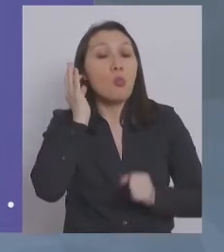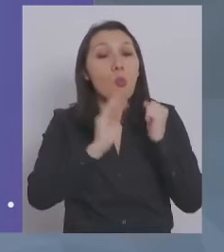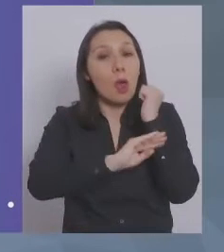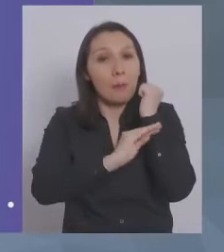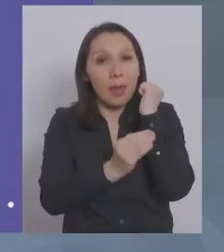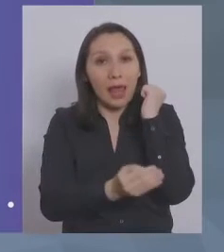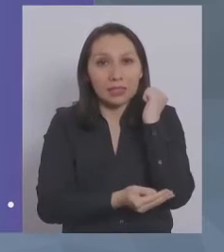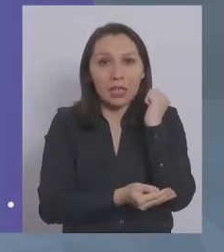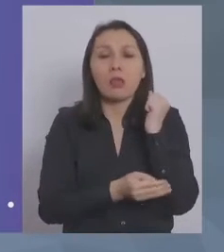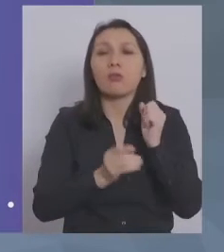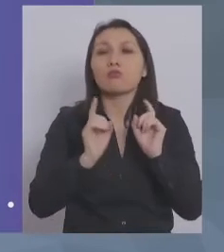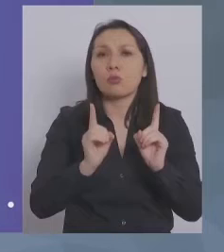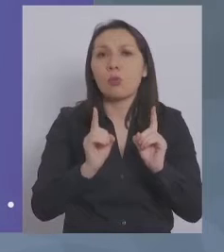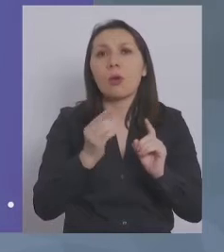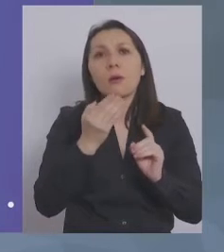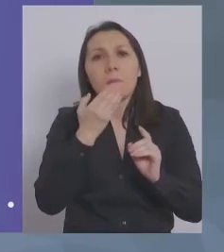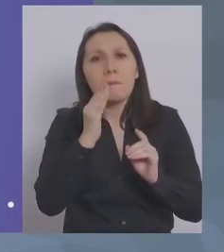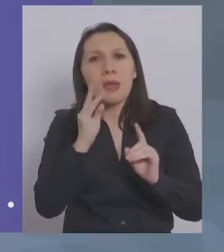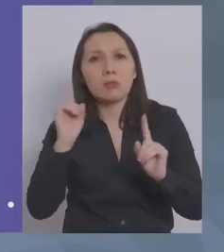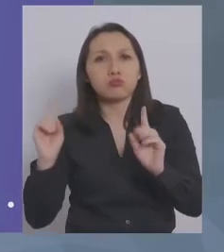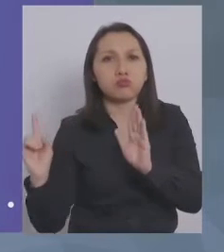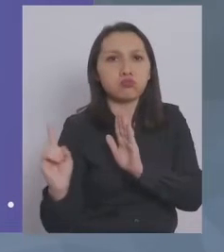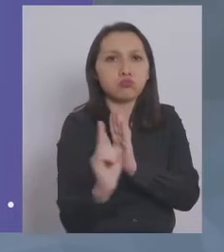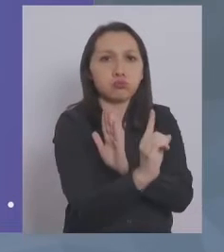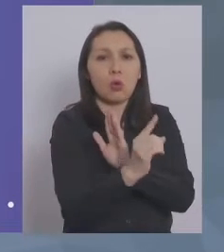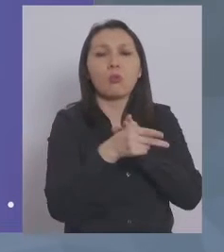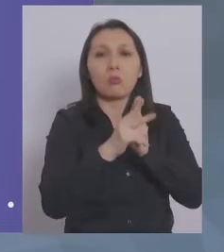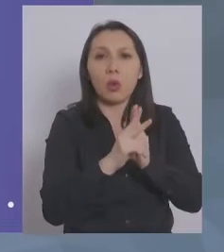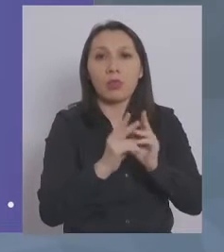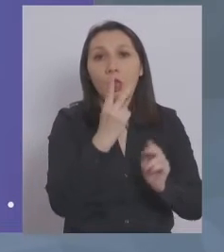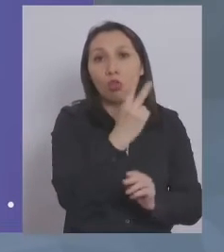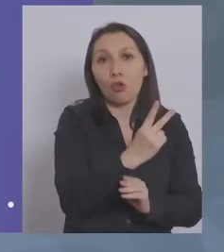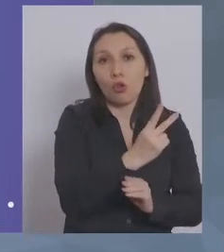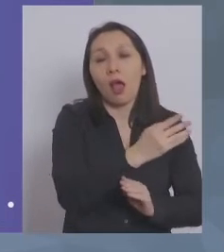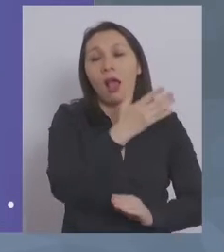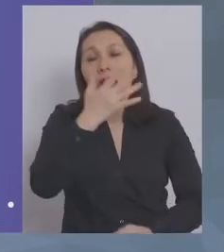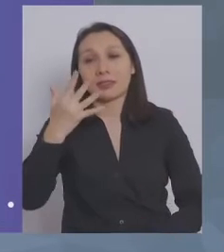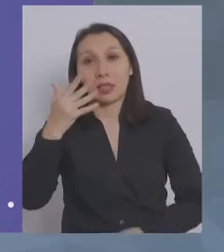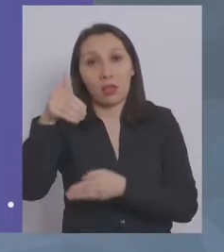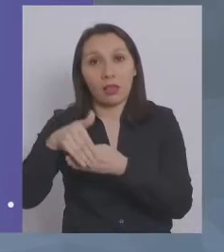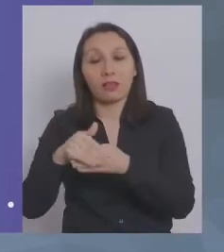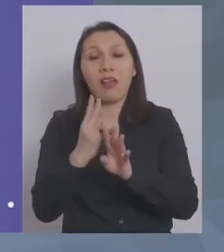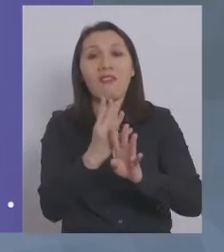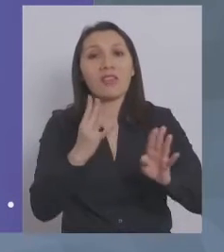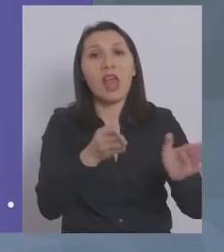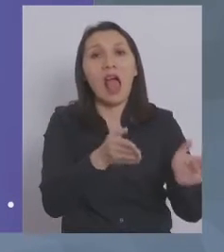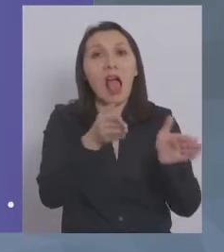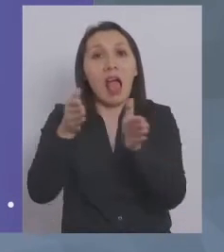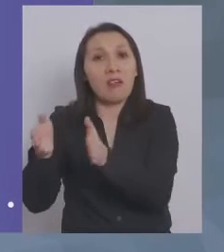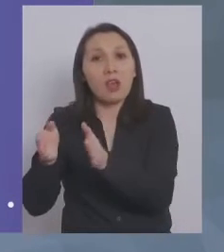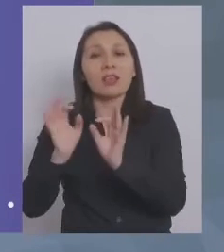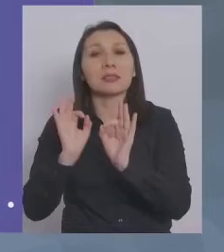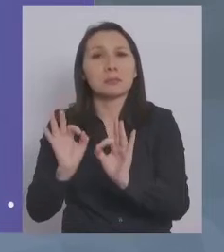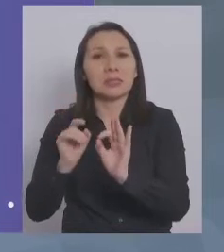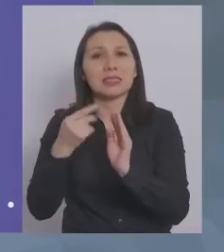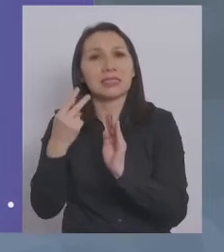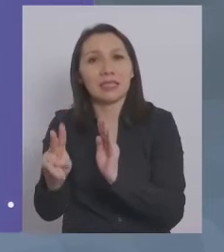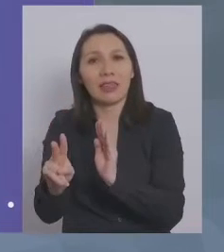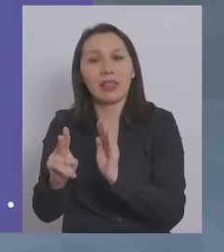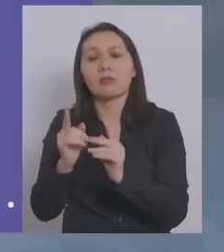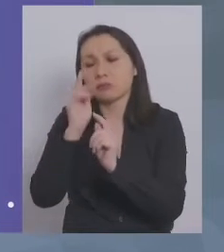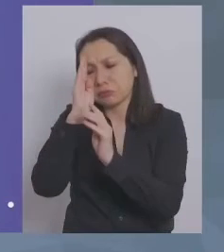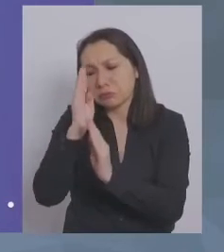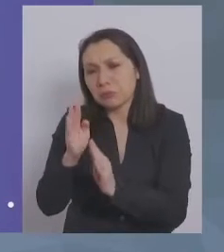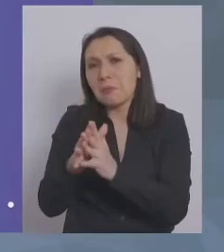embarazadas tienen un trato preferente. Y de 2 a 5, una fila afuera también preferente y un